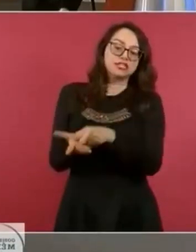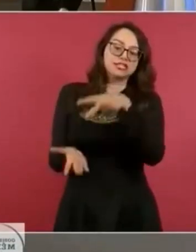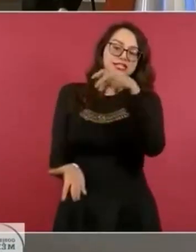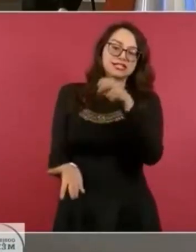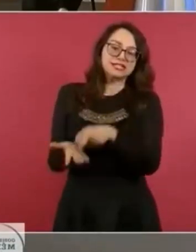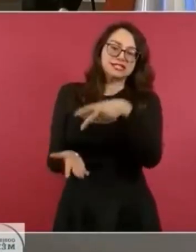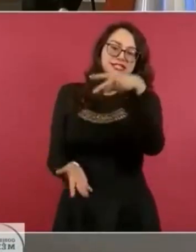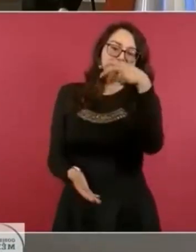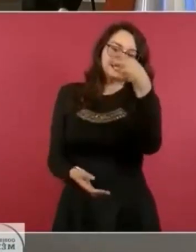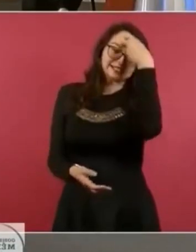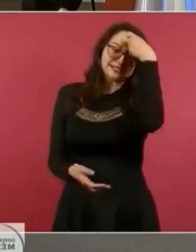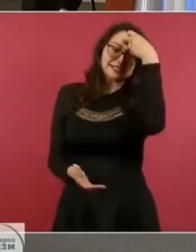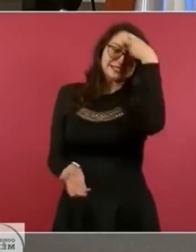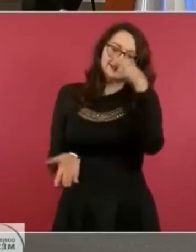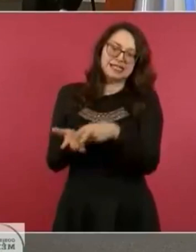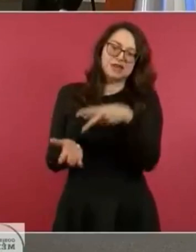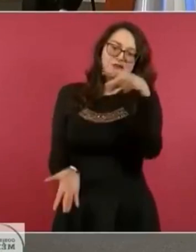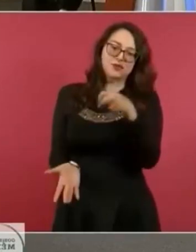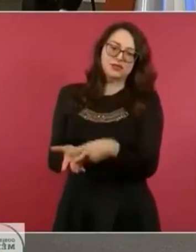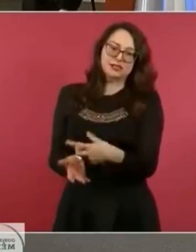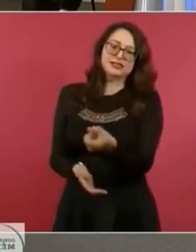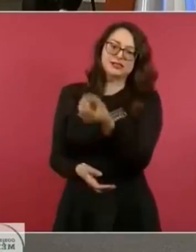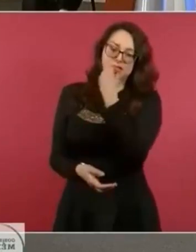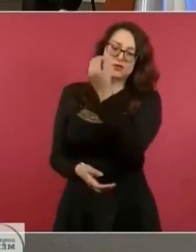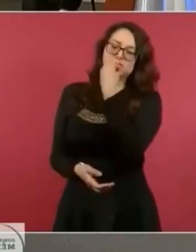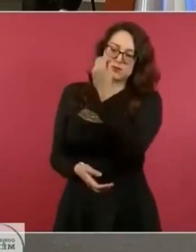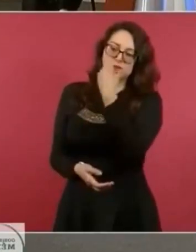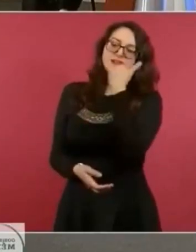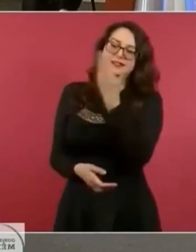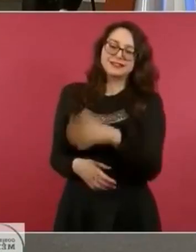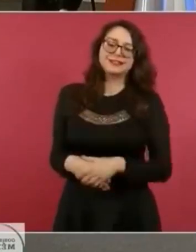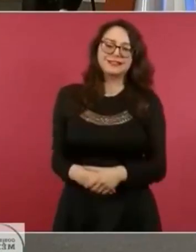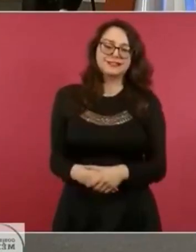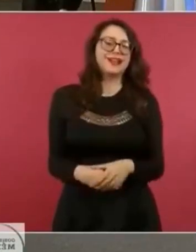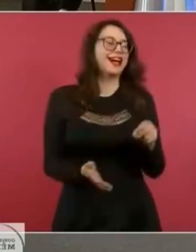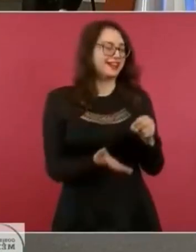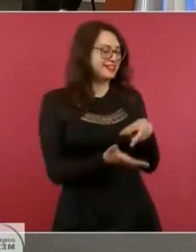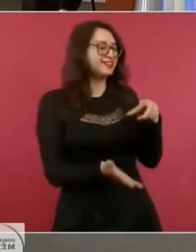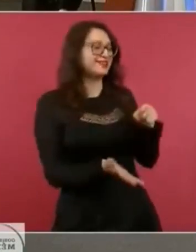Chapulines. Chapulines, así es, chapulines.